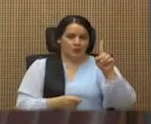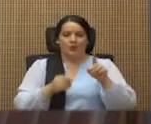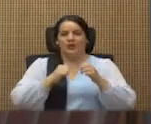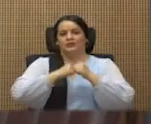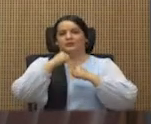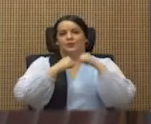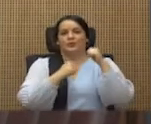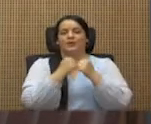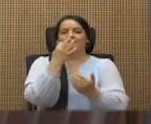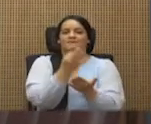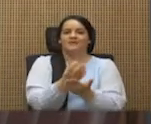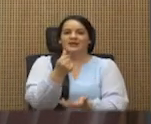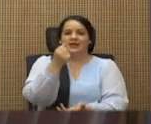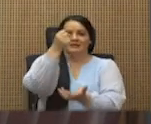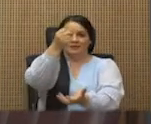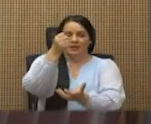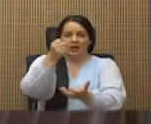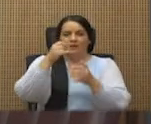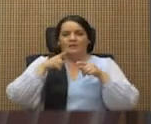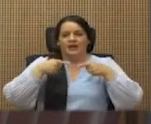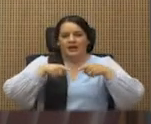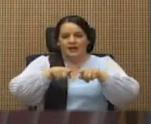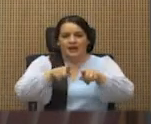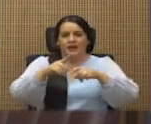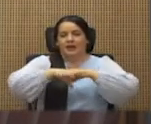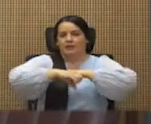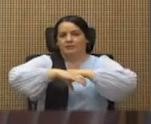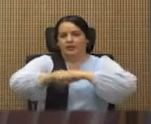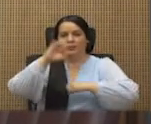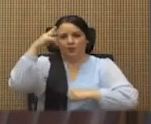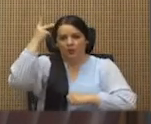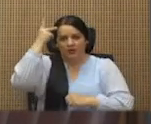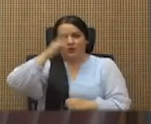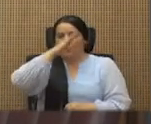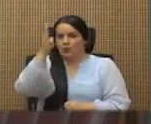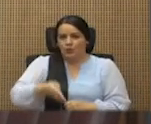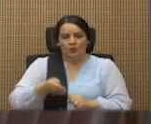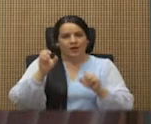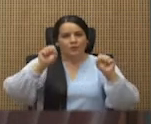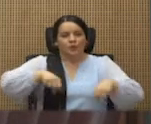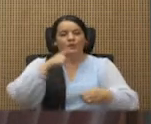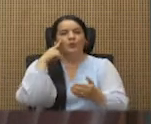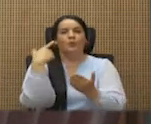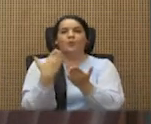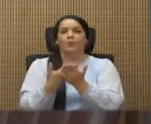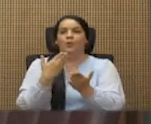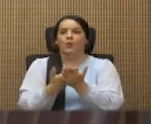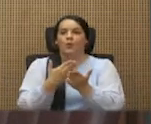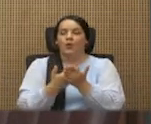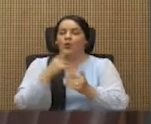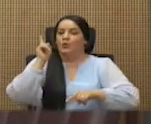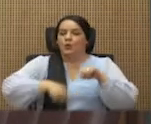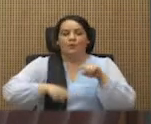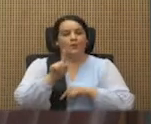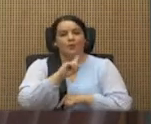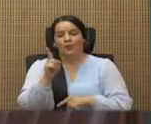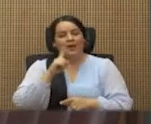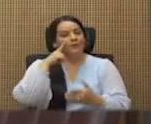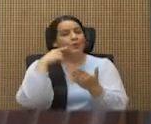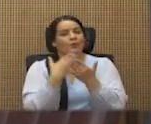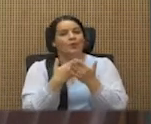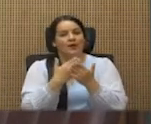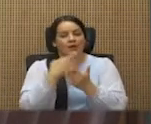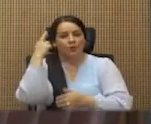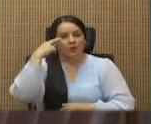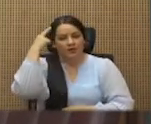financiamiento paralela durante la campaña política, que por supuesto nunca pudieron probar, ni podrán probar por una razón muy